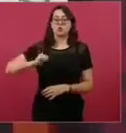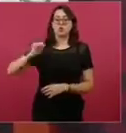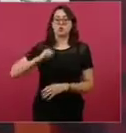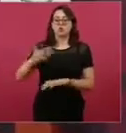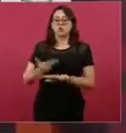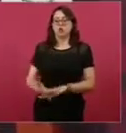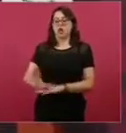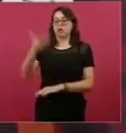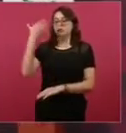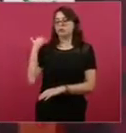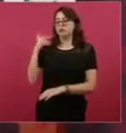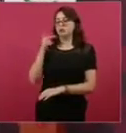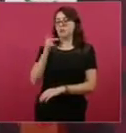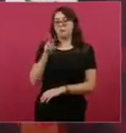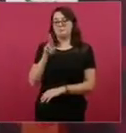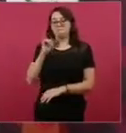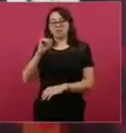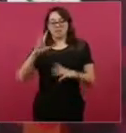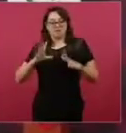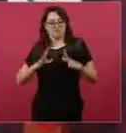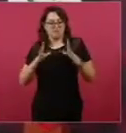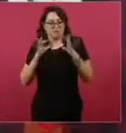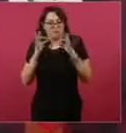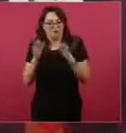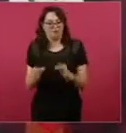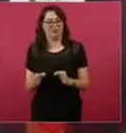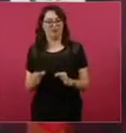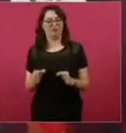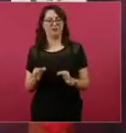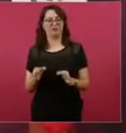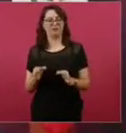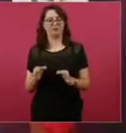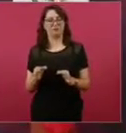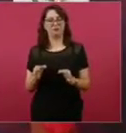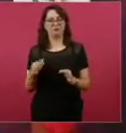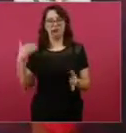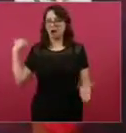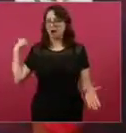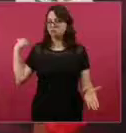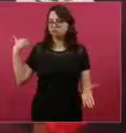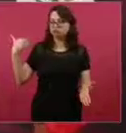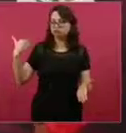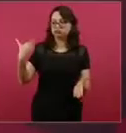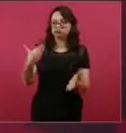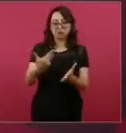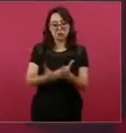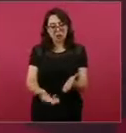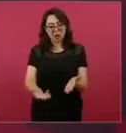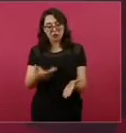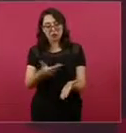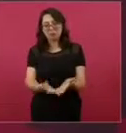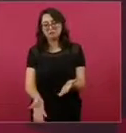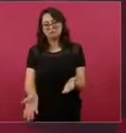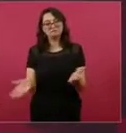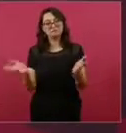Es el partido que surge después de la Revolución Mexicana, en 1929.